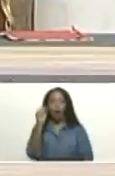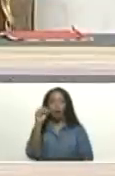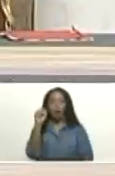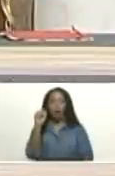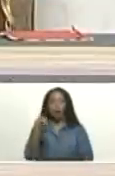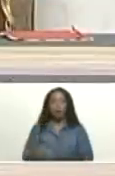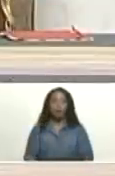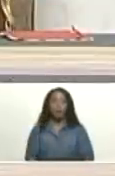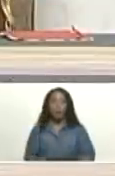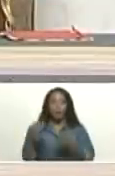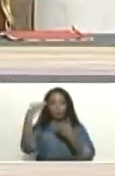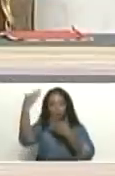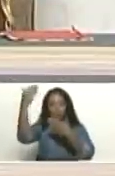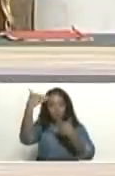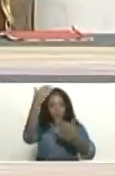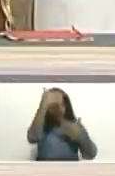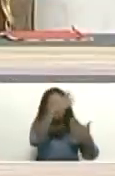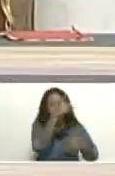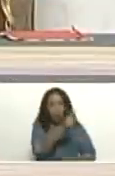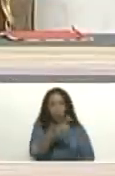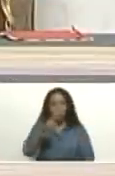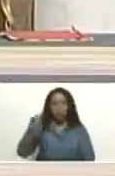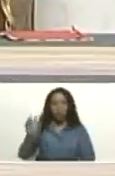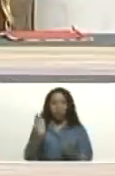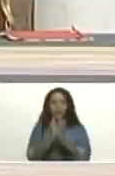Saludo por allá a toda la gente de San Juan.